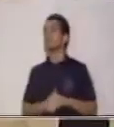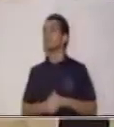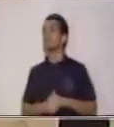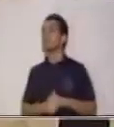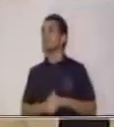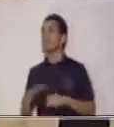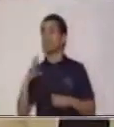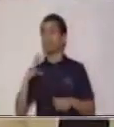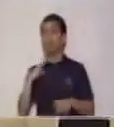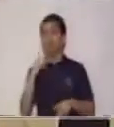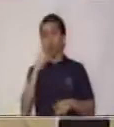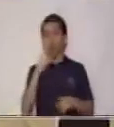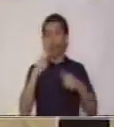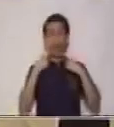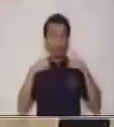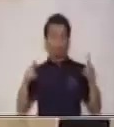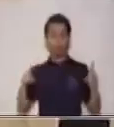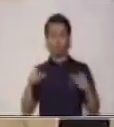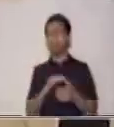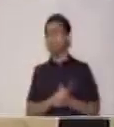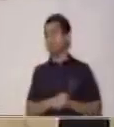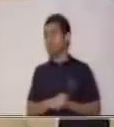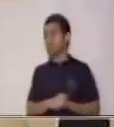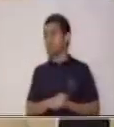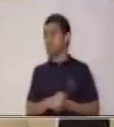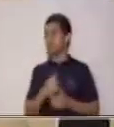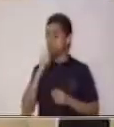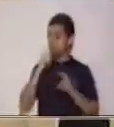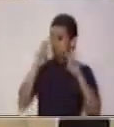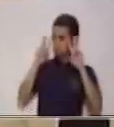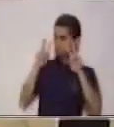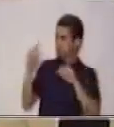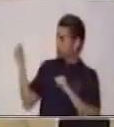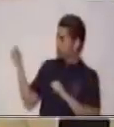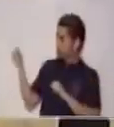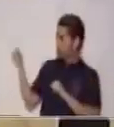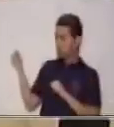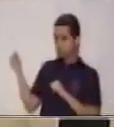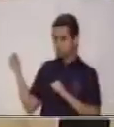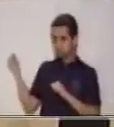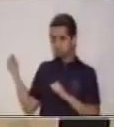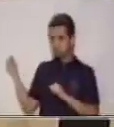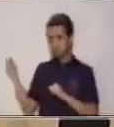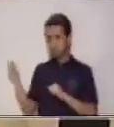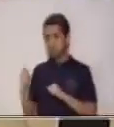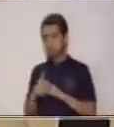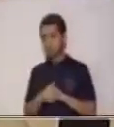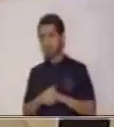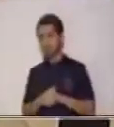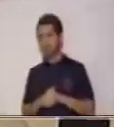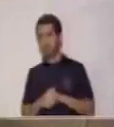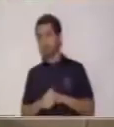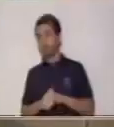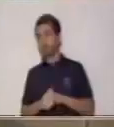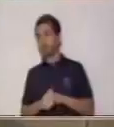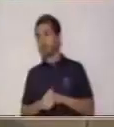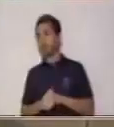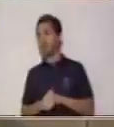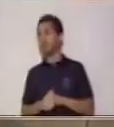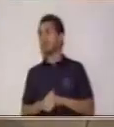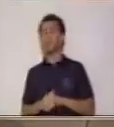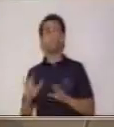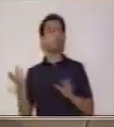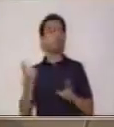anuncio publicitario, ¿sí? Tú lo observas acá. Este es de forma